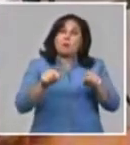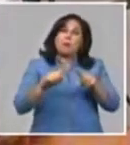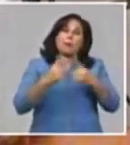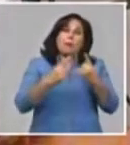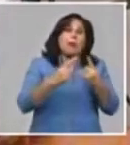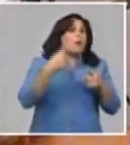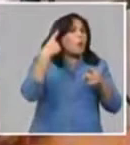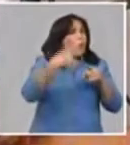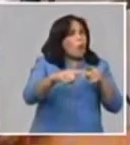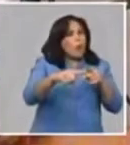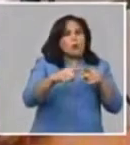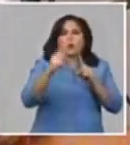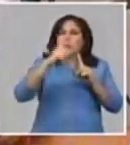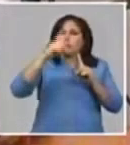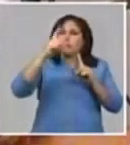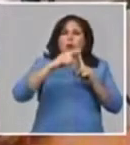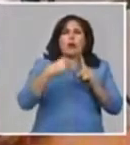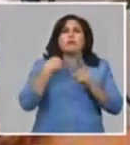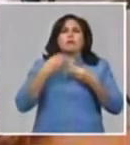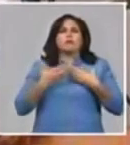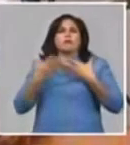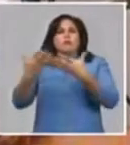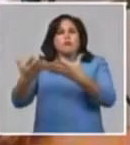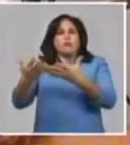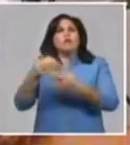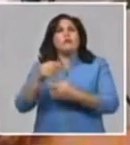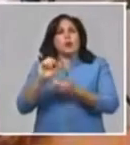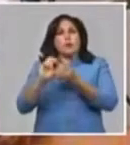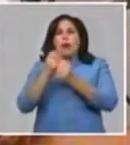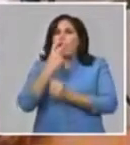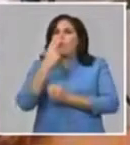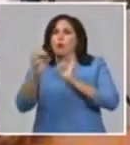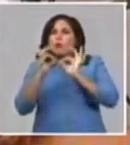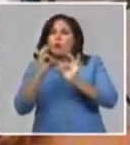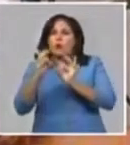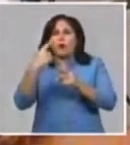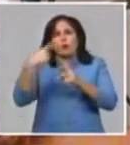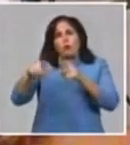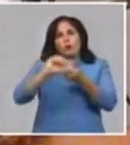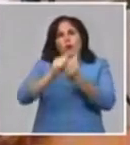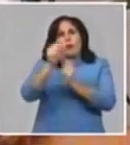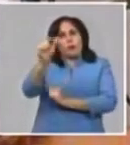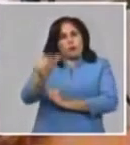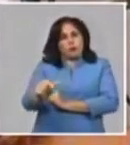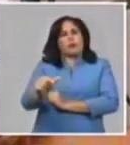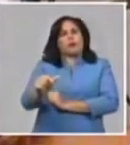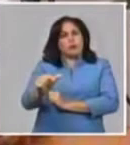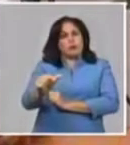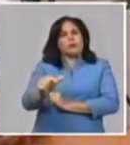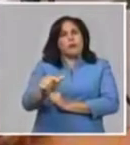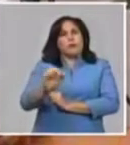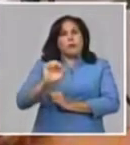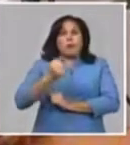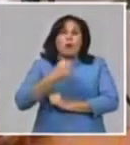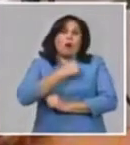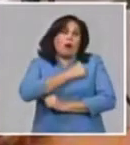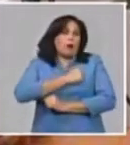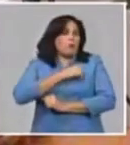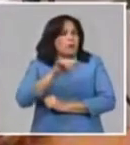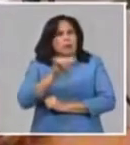expresado, a partir del coraje de nuestros compatriotas, de trabajo que tanto amor